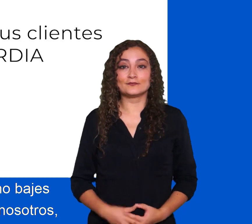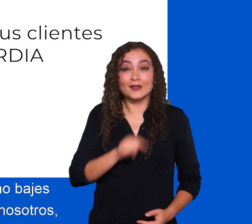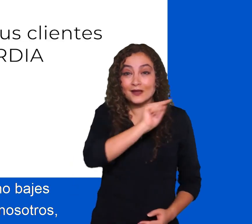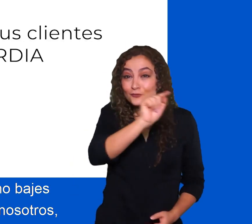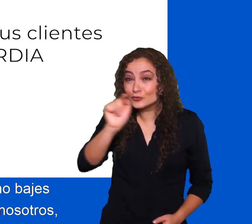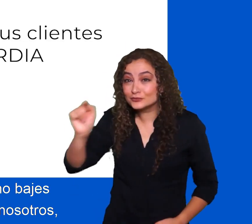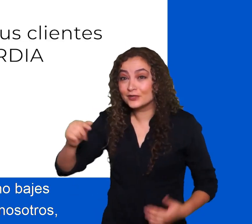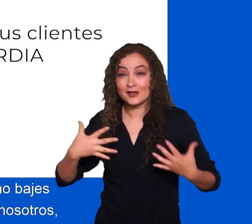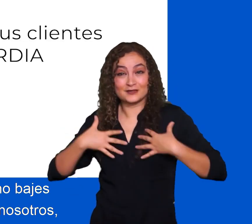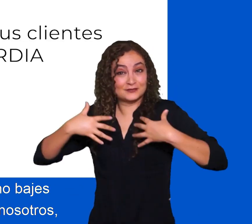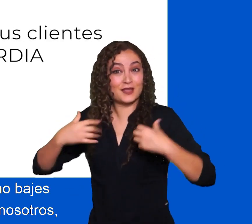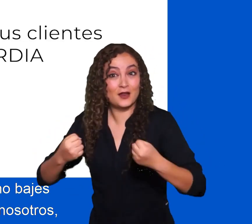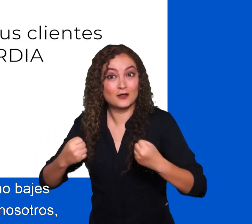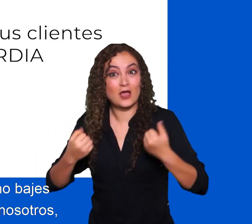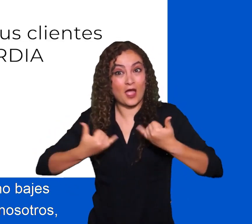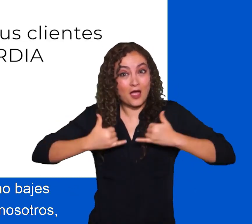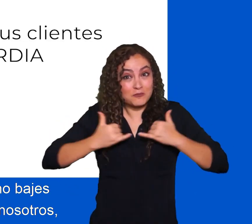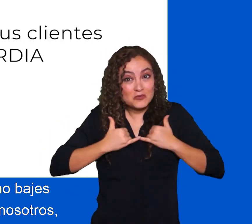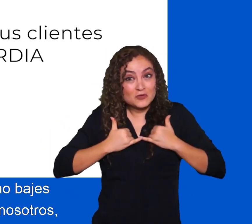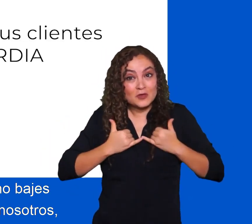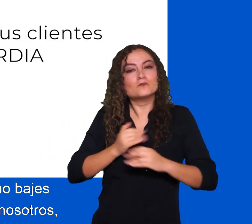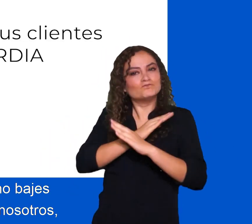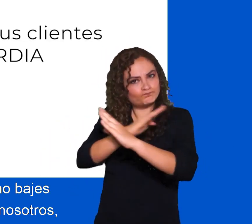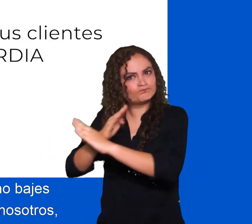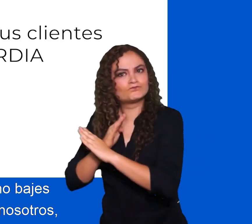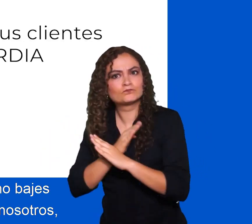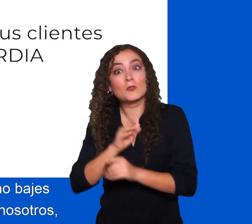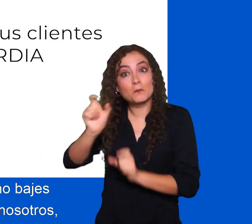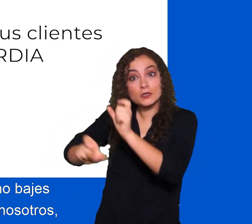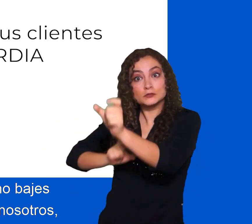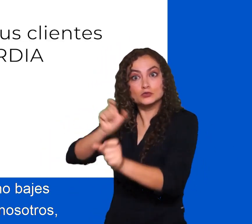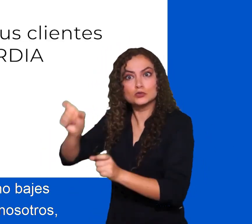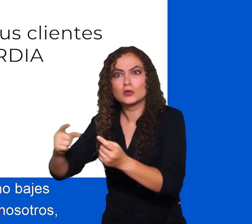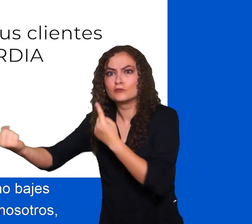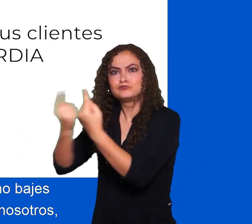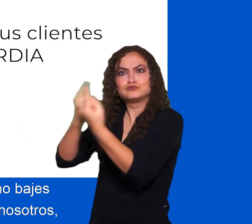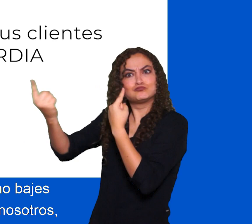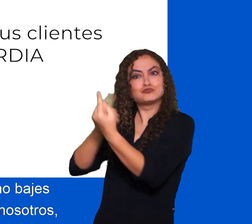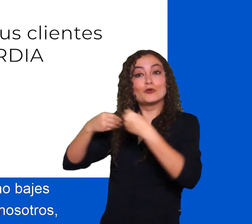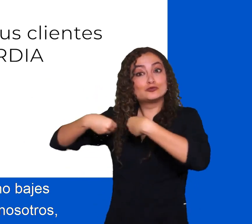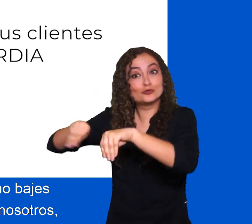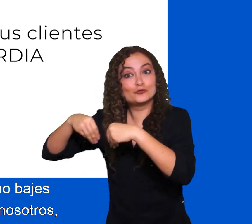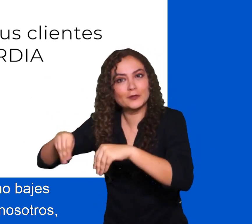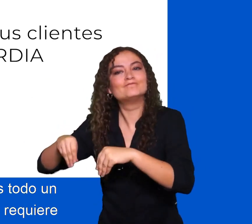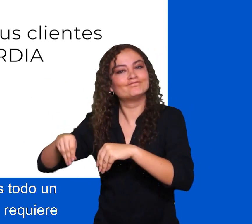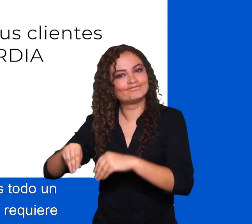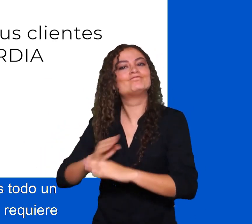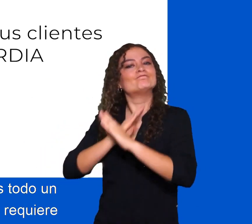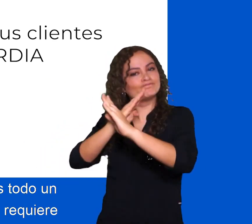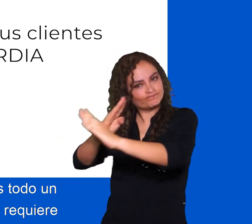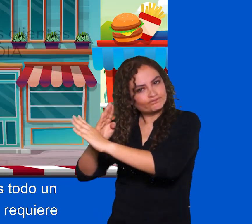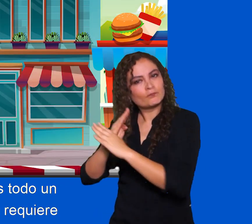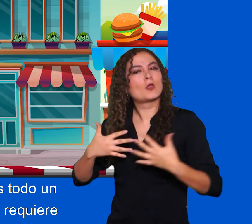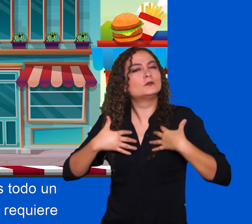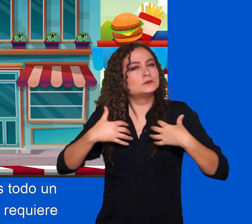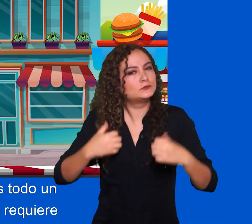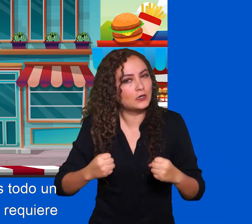Protege tu salud y la de tus clientes. No bajes la guardia. La COVID-19 aún está entre nosotros.